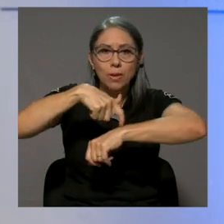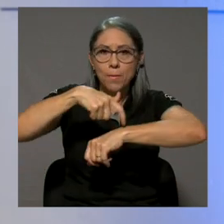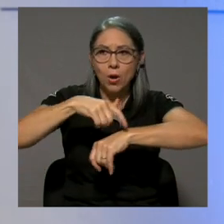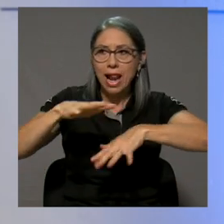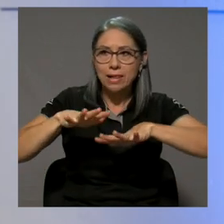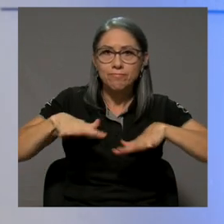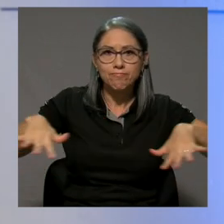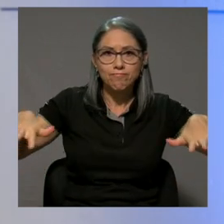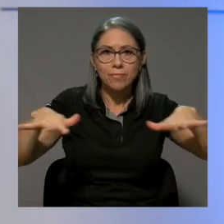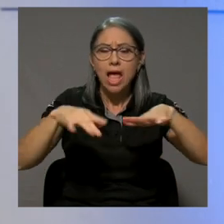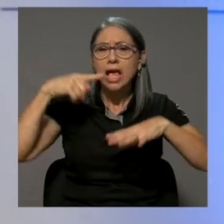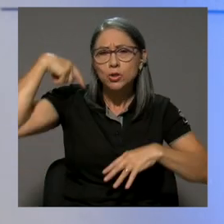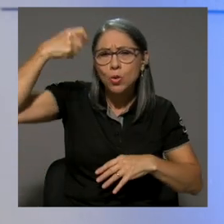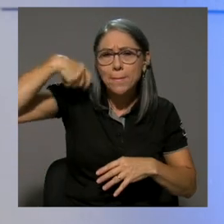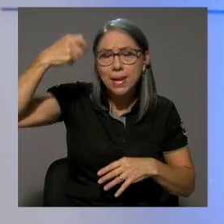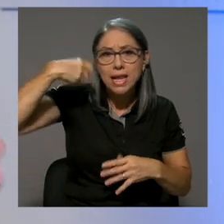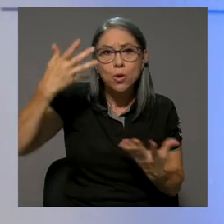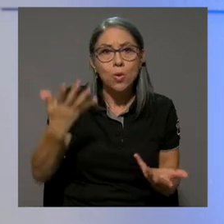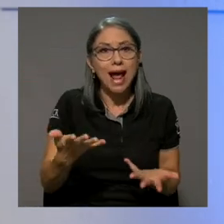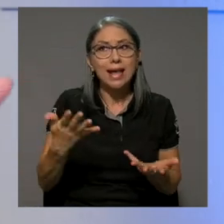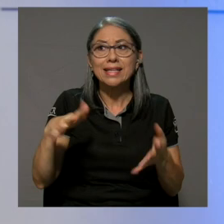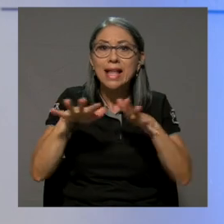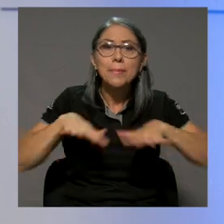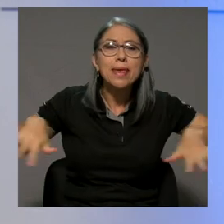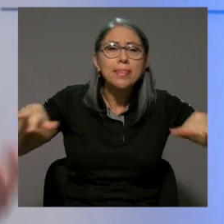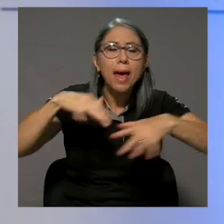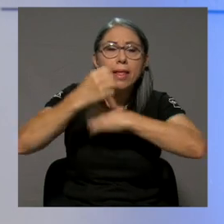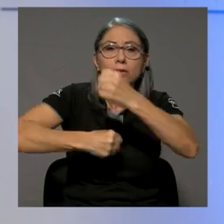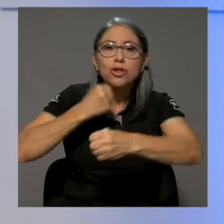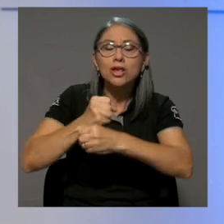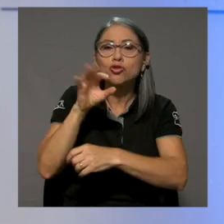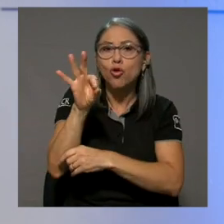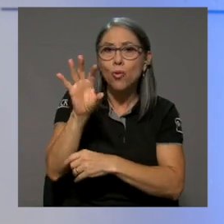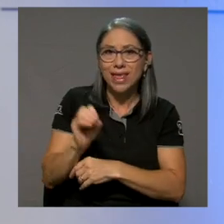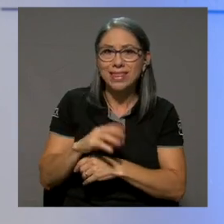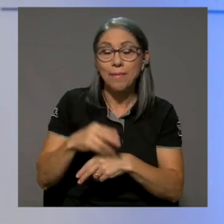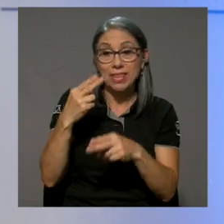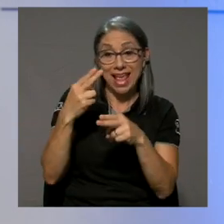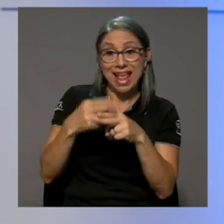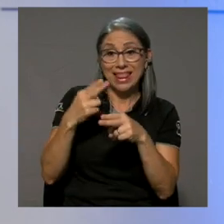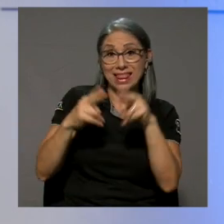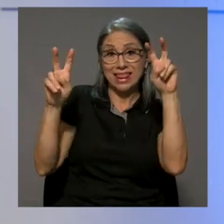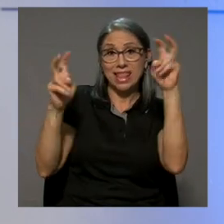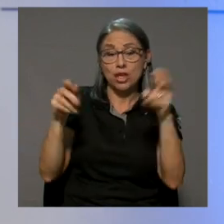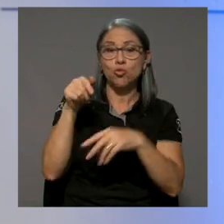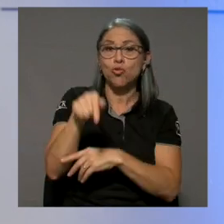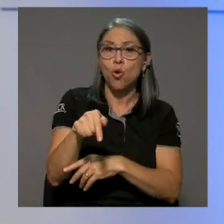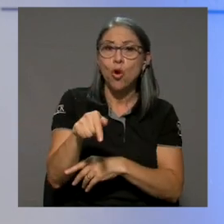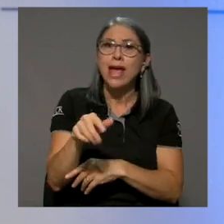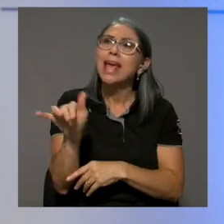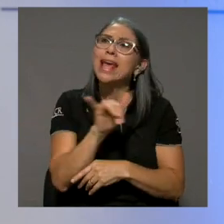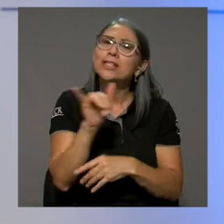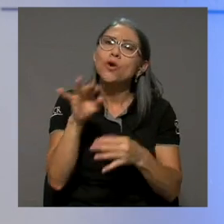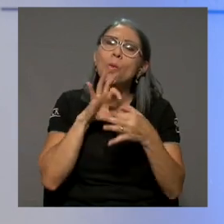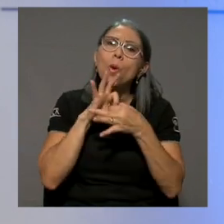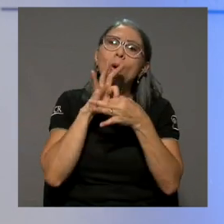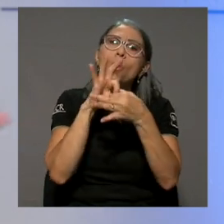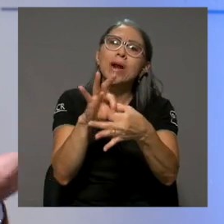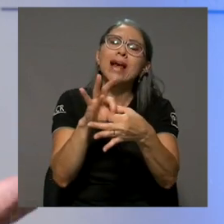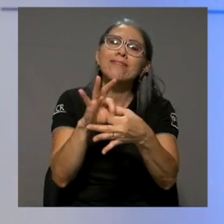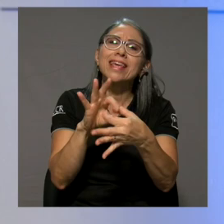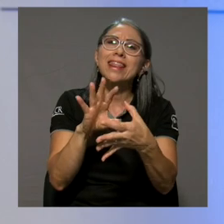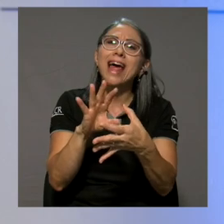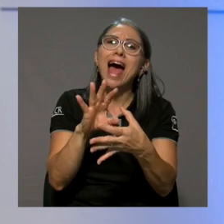en el cual se inserta, ¿verdad? Es una película que, como decís, está ambientada en los noventas. El título, Chroma Kid, es de cierta manera una